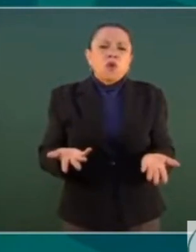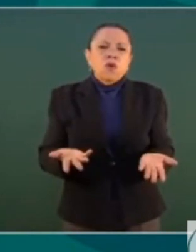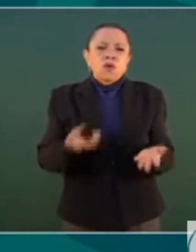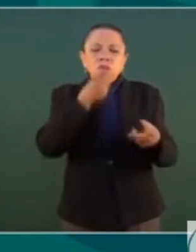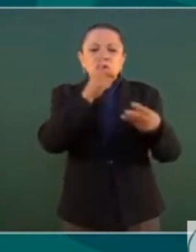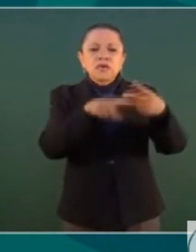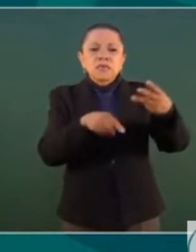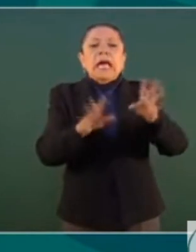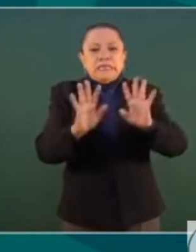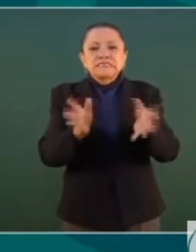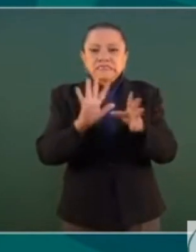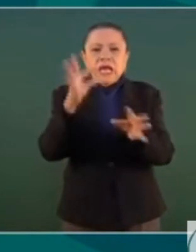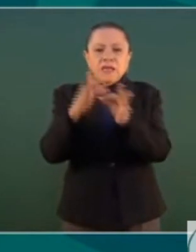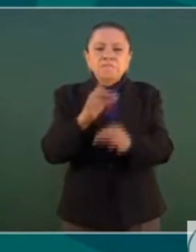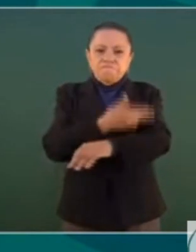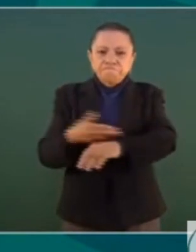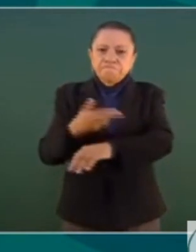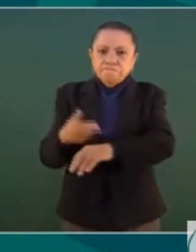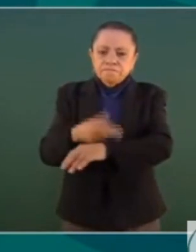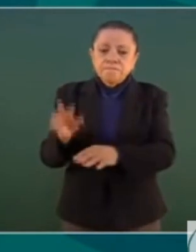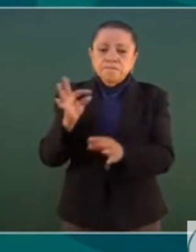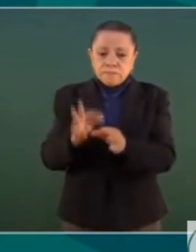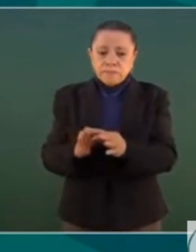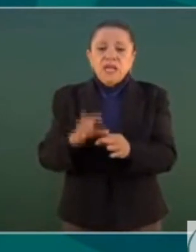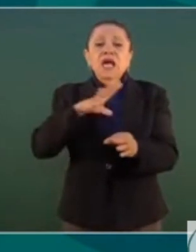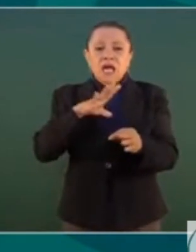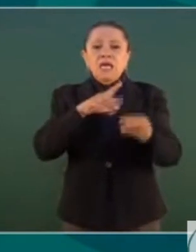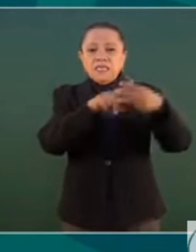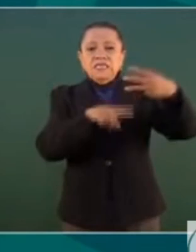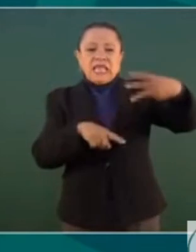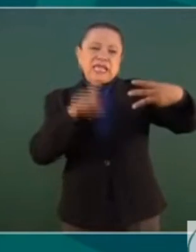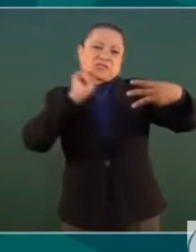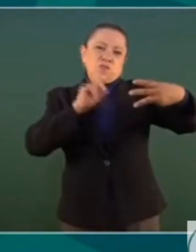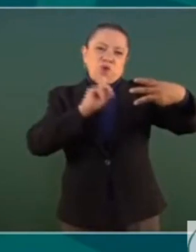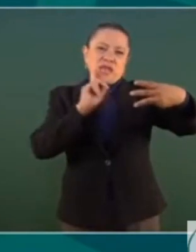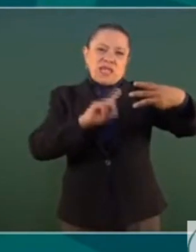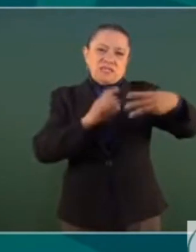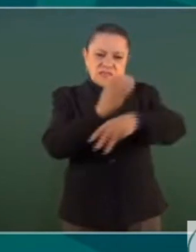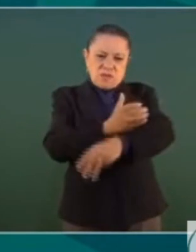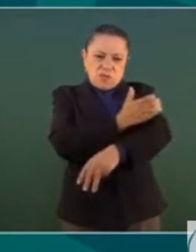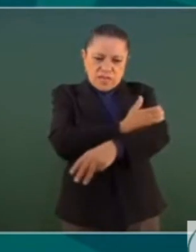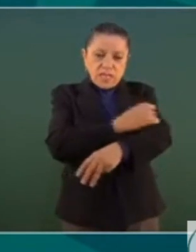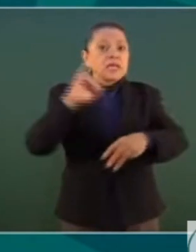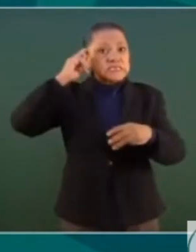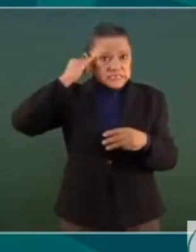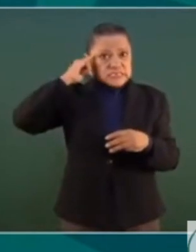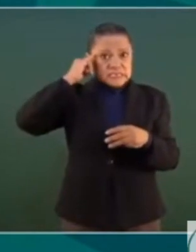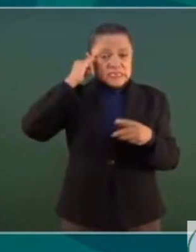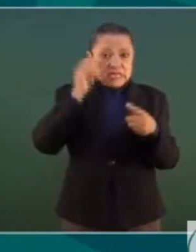resuelto. Hay tres compañeras indígenas.